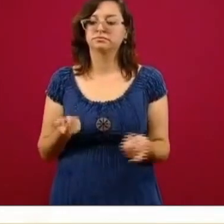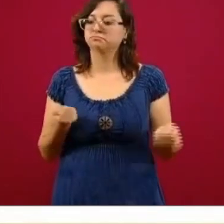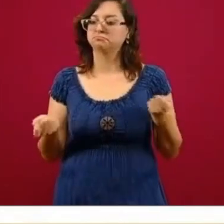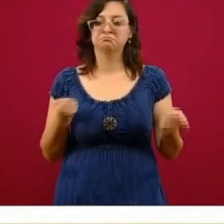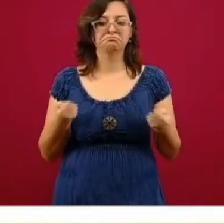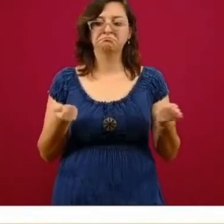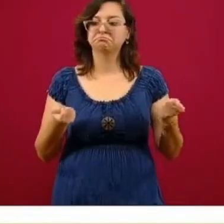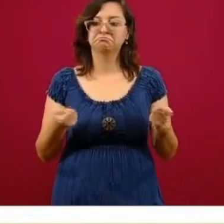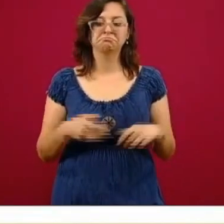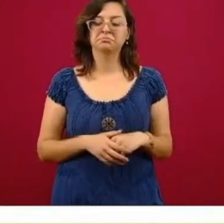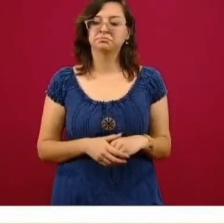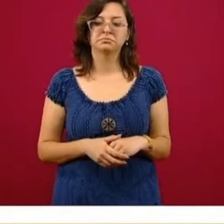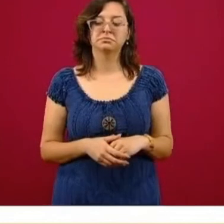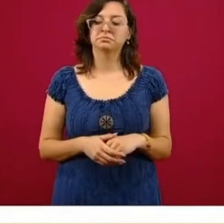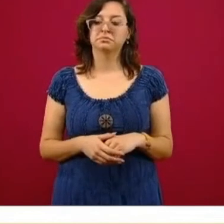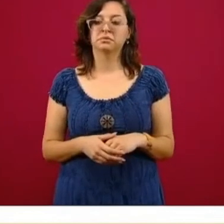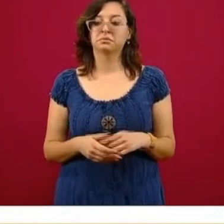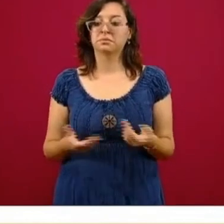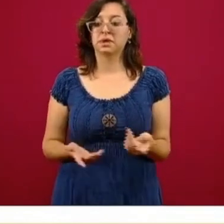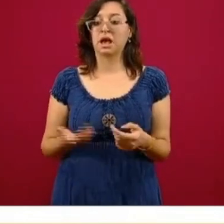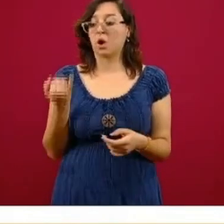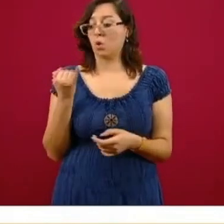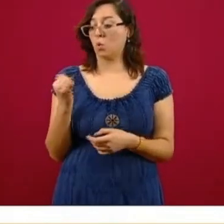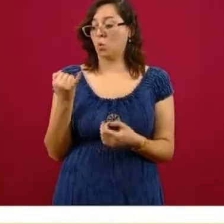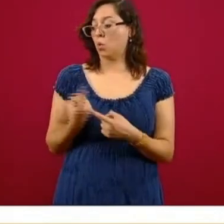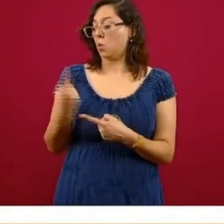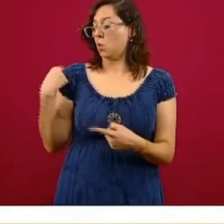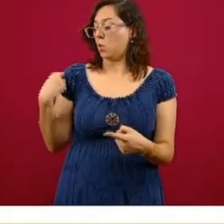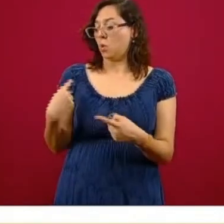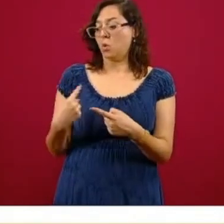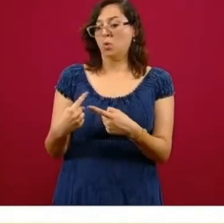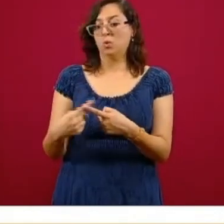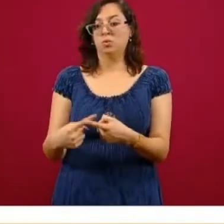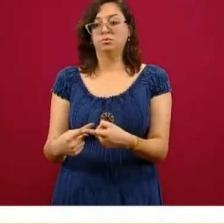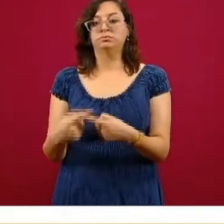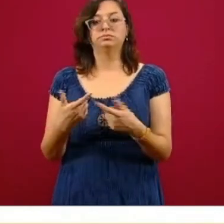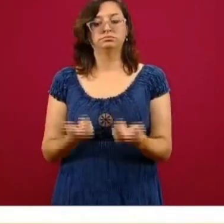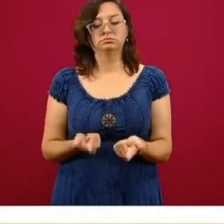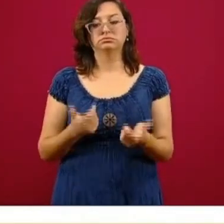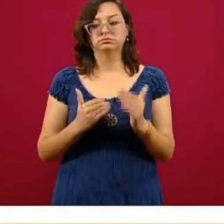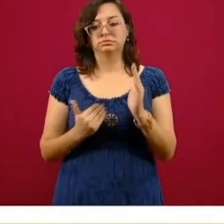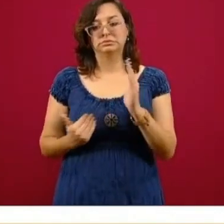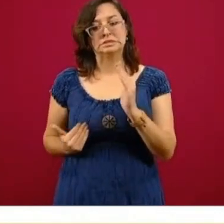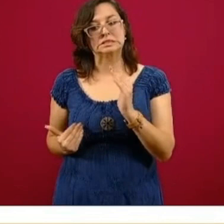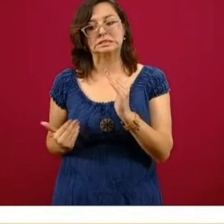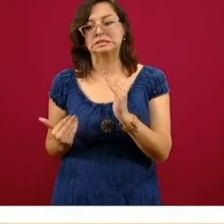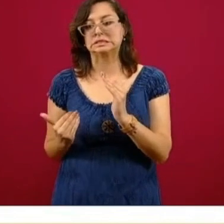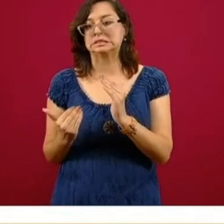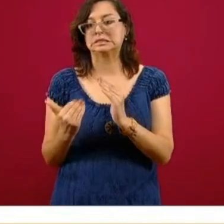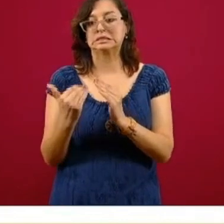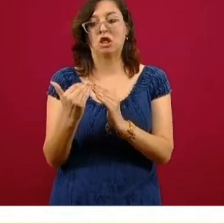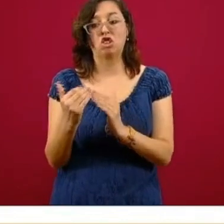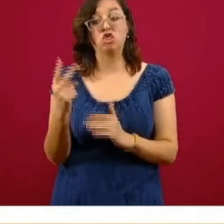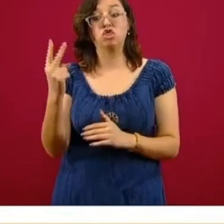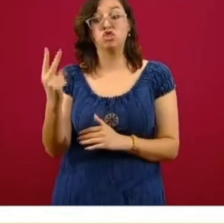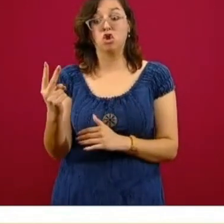está contribuyendo porque prácticamente hasta fines del cierre del mes pasado, más bien este número básico se acercaba al 2.0,